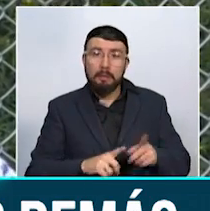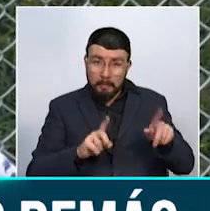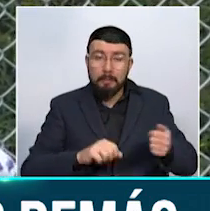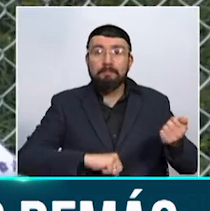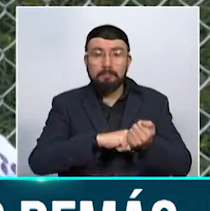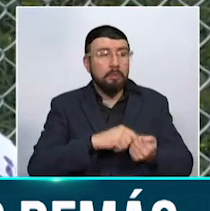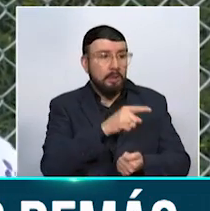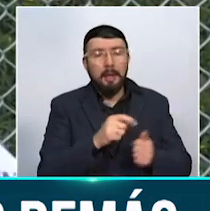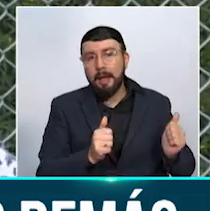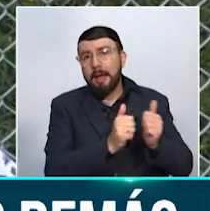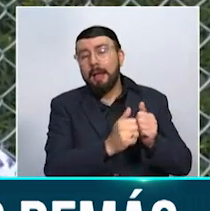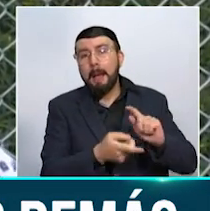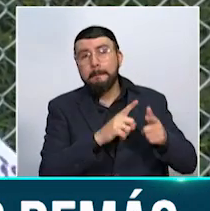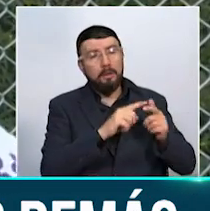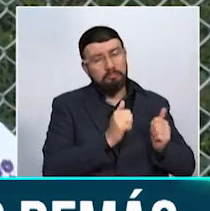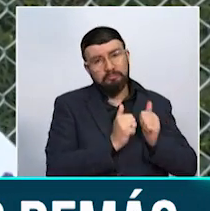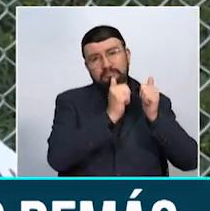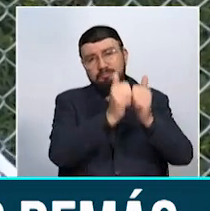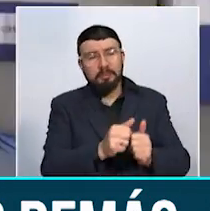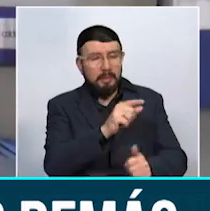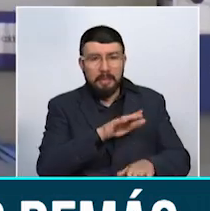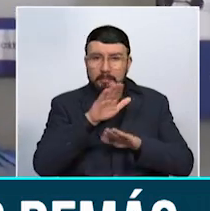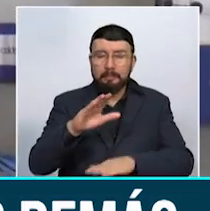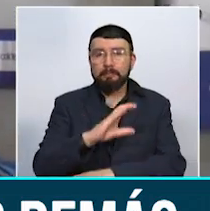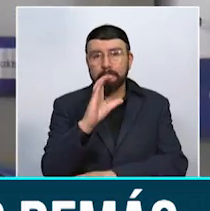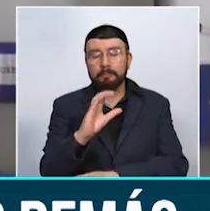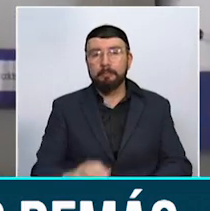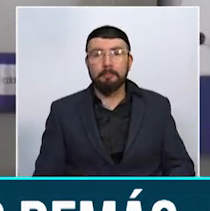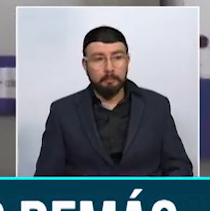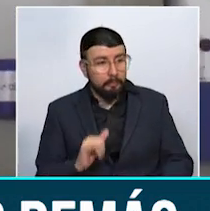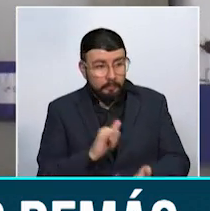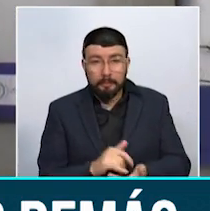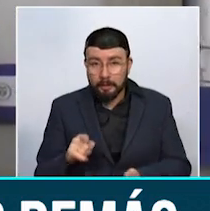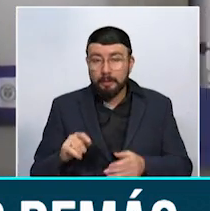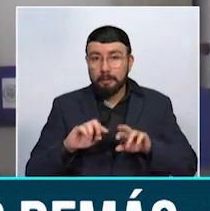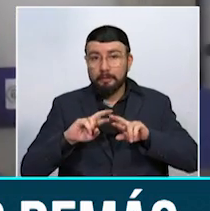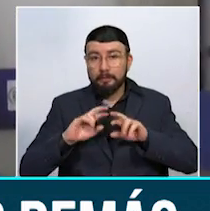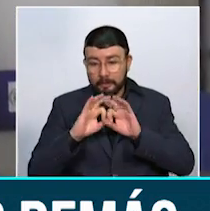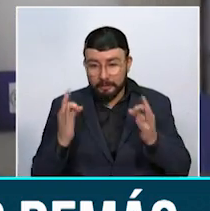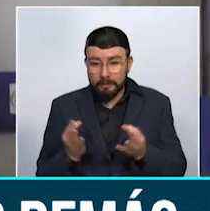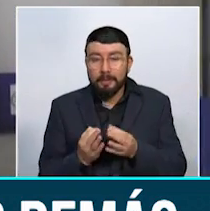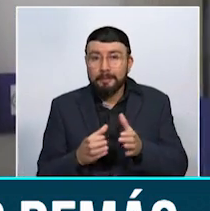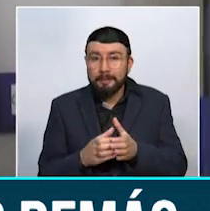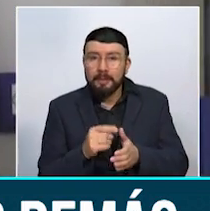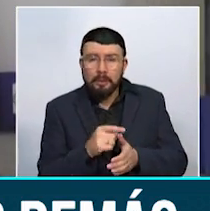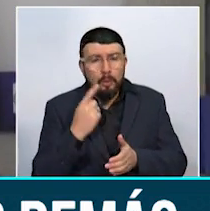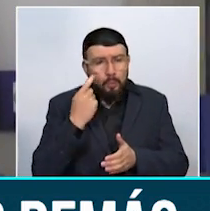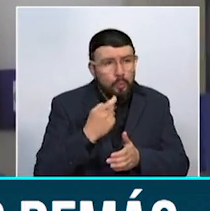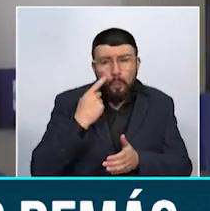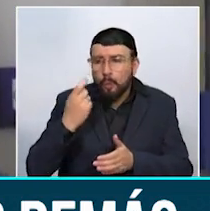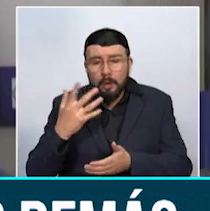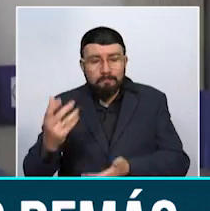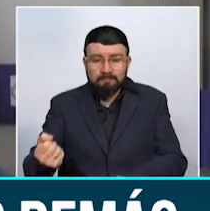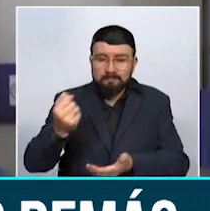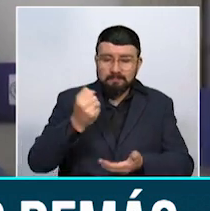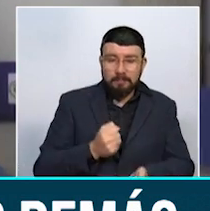viajar junto con sus compañeros y representarnos pues a Colombia. Así, la familia Cheer Extreme continúa con la búsqueda de recursos que le permitan